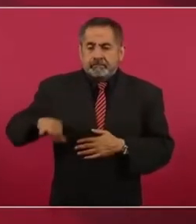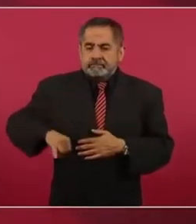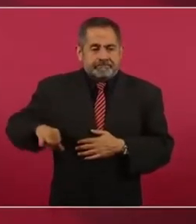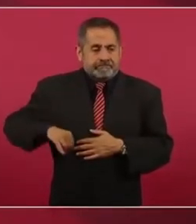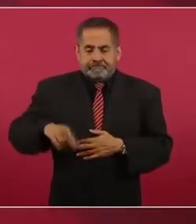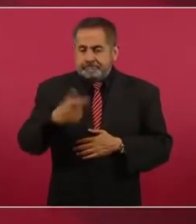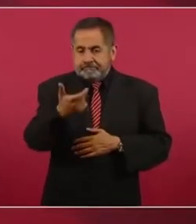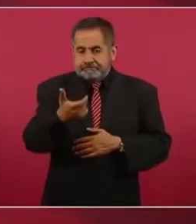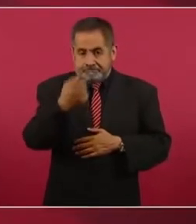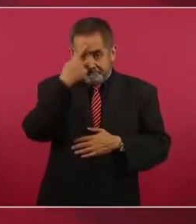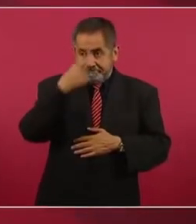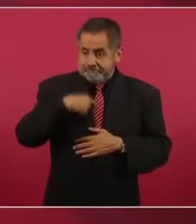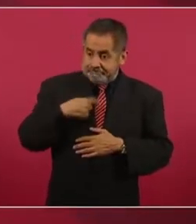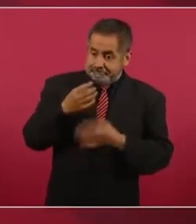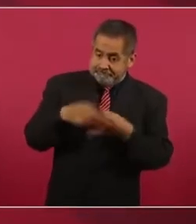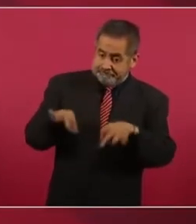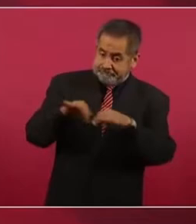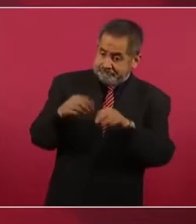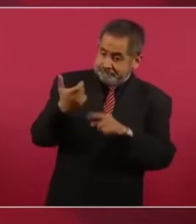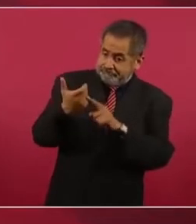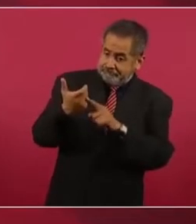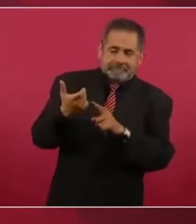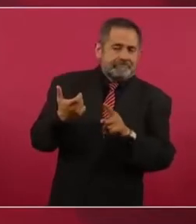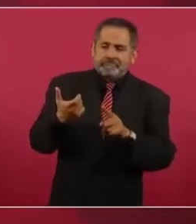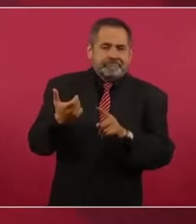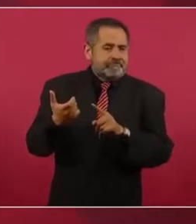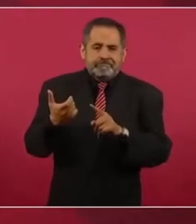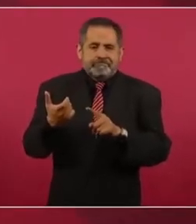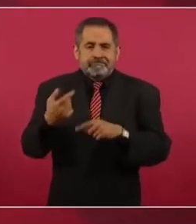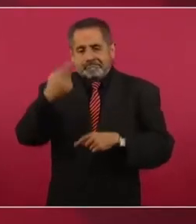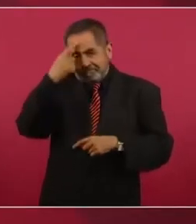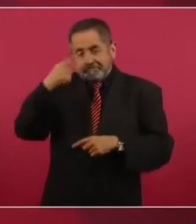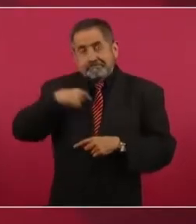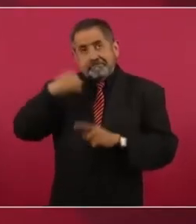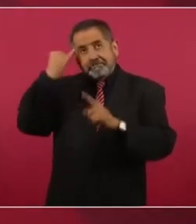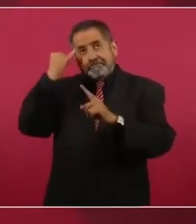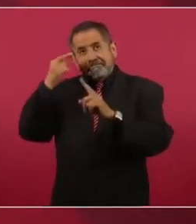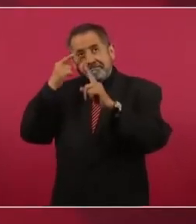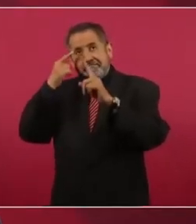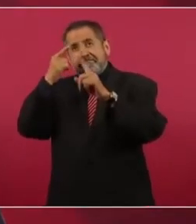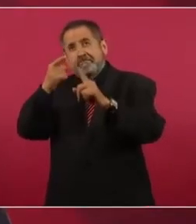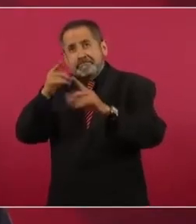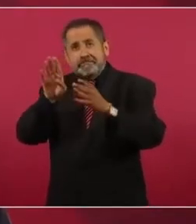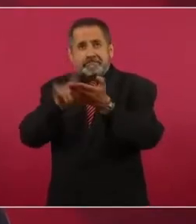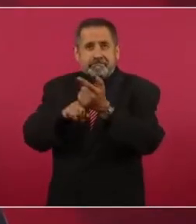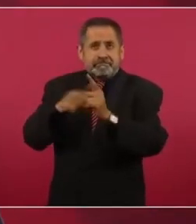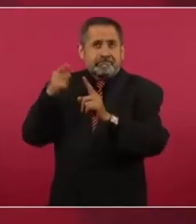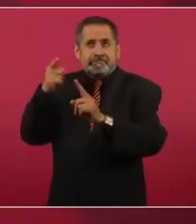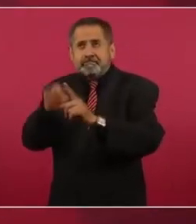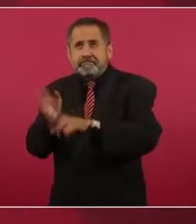dinero. Lucho por ideales, lucho por principios,